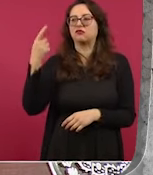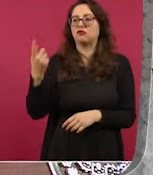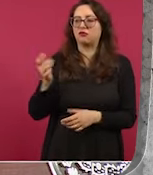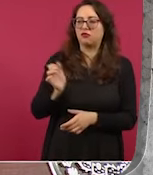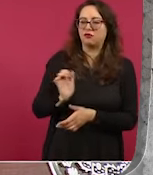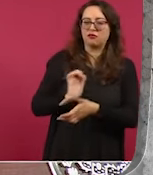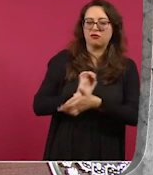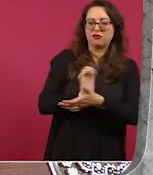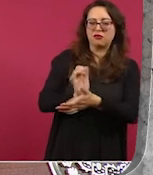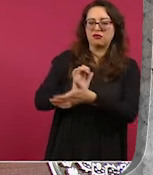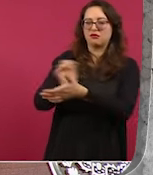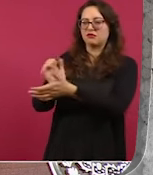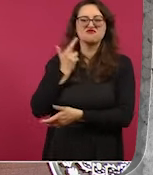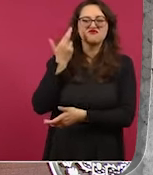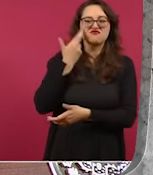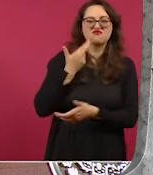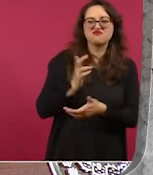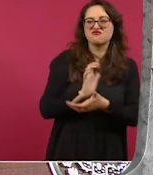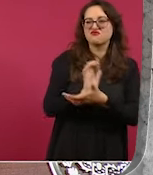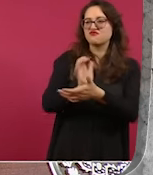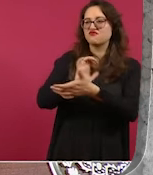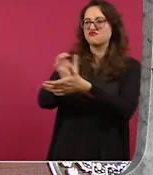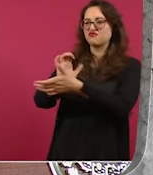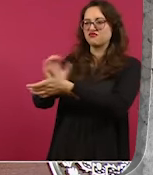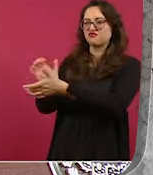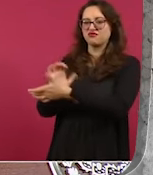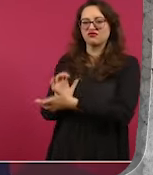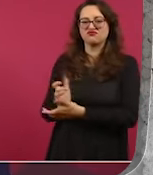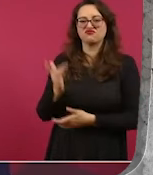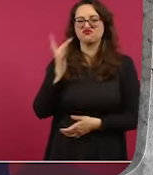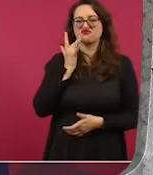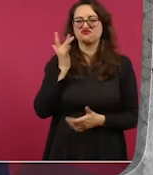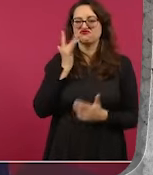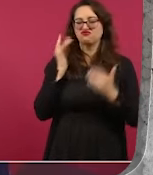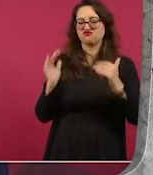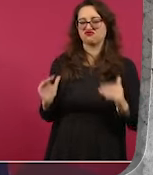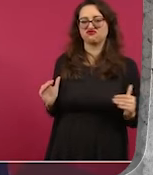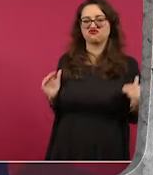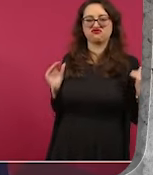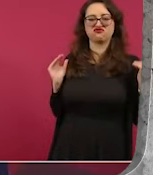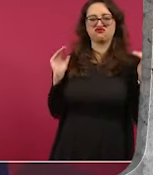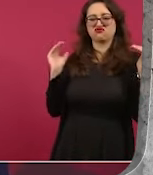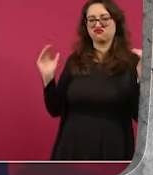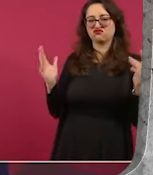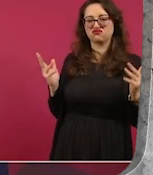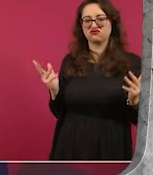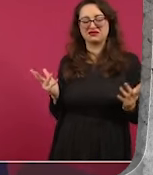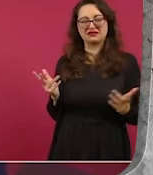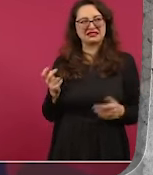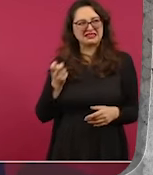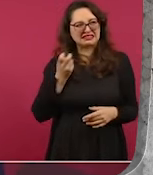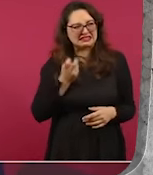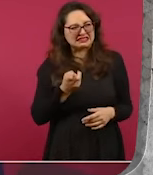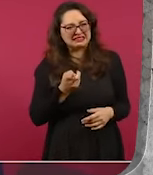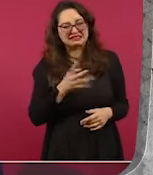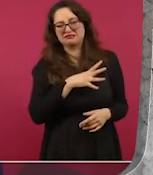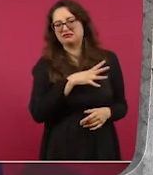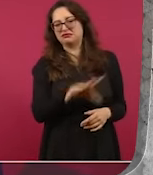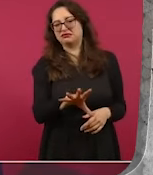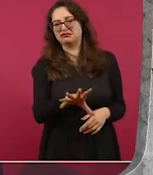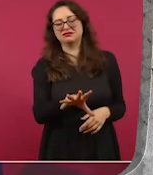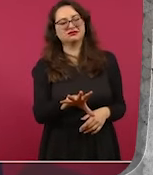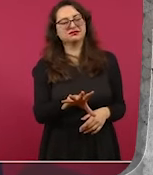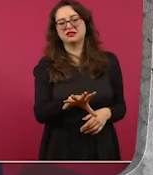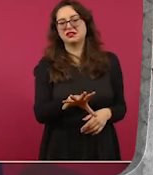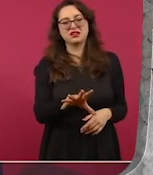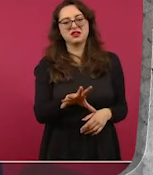de racismo, de clasismo, debemos eliminarlos.